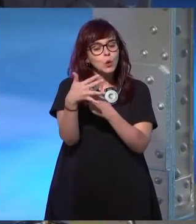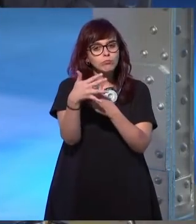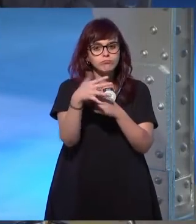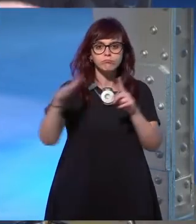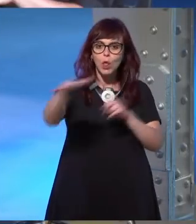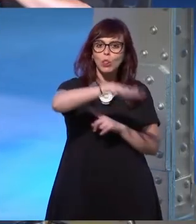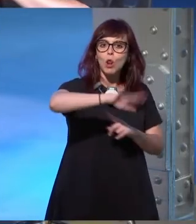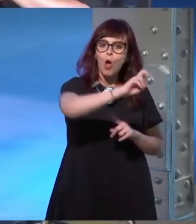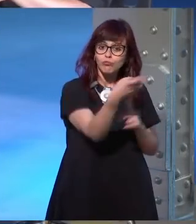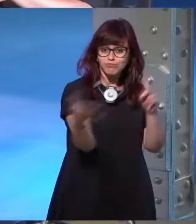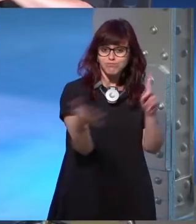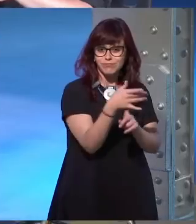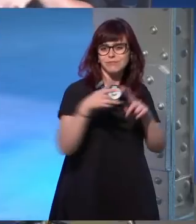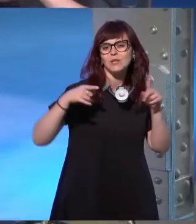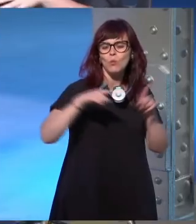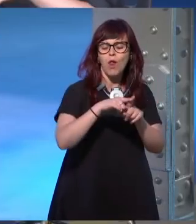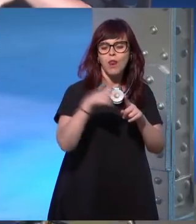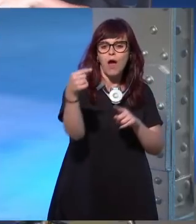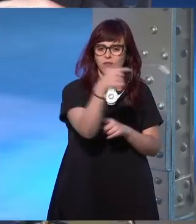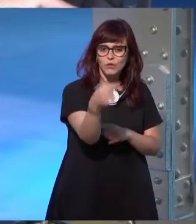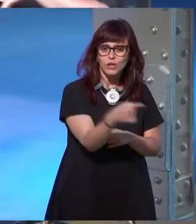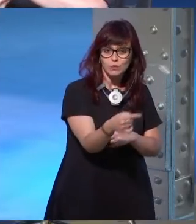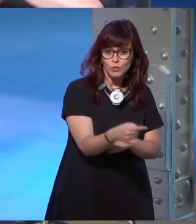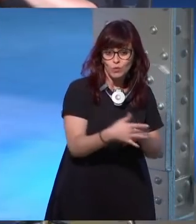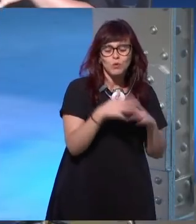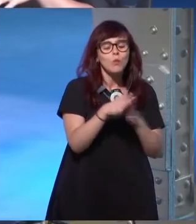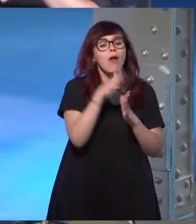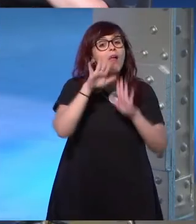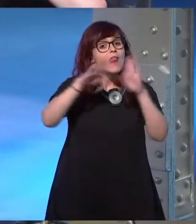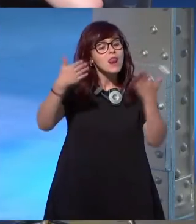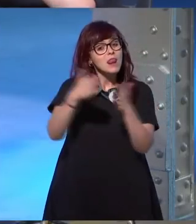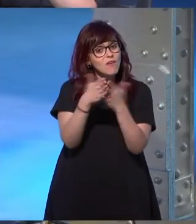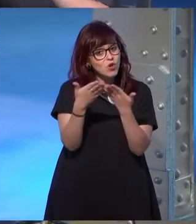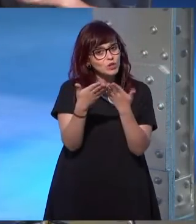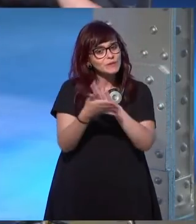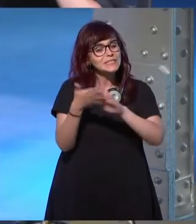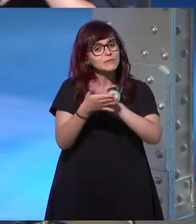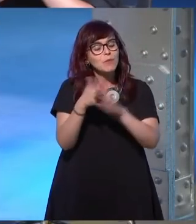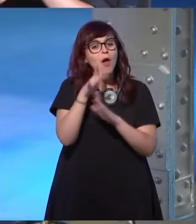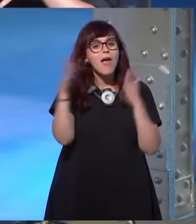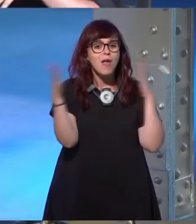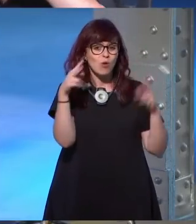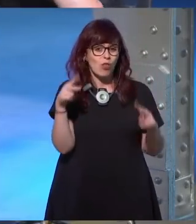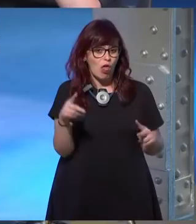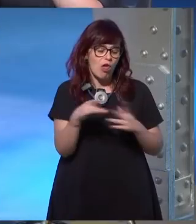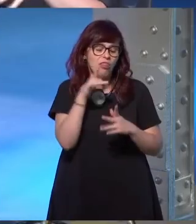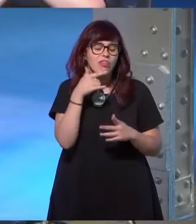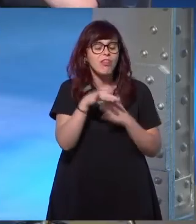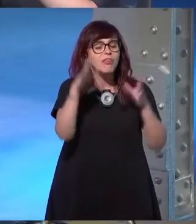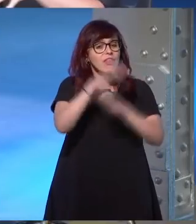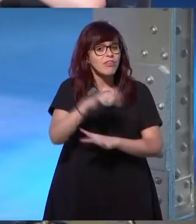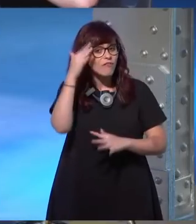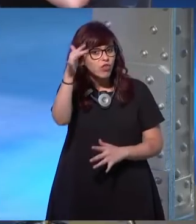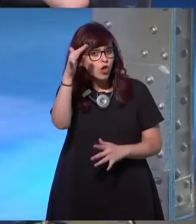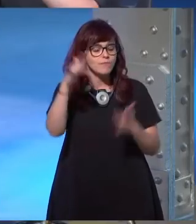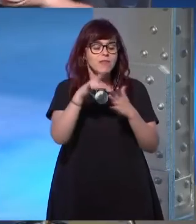constante hay momentos en el libro que también explica lo que es la edad dorada de la ciencia ficción y como